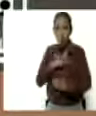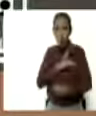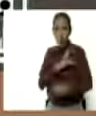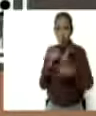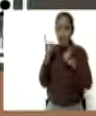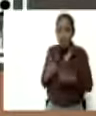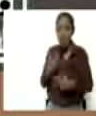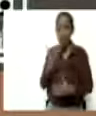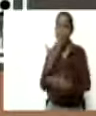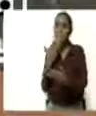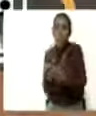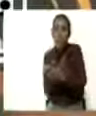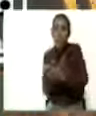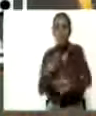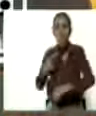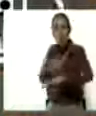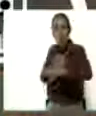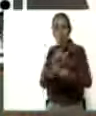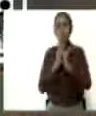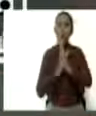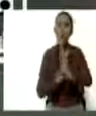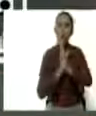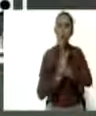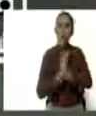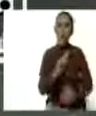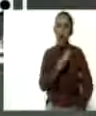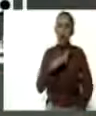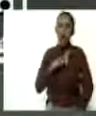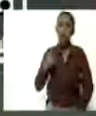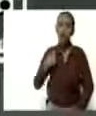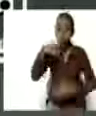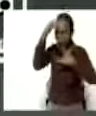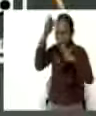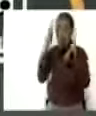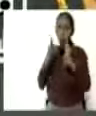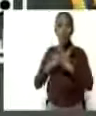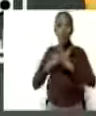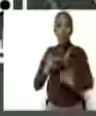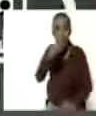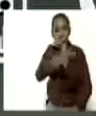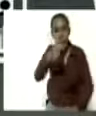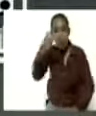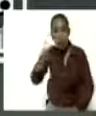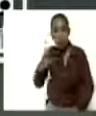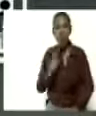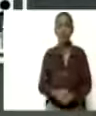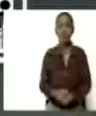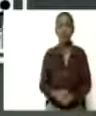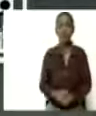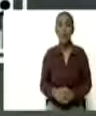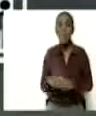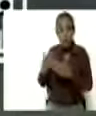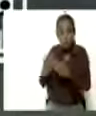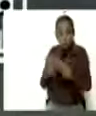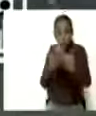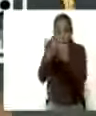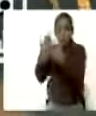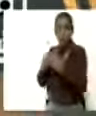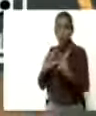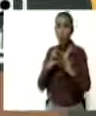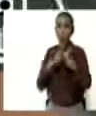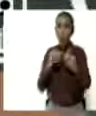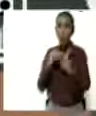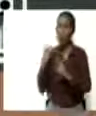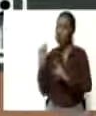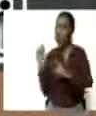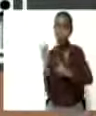Le pido a los gobernadores, por favor, personalmente atiendan todos los casos. Y se está haciendo el estudio del entorno, de todos